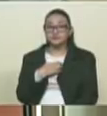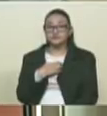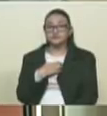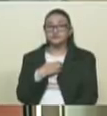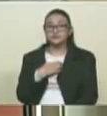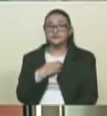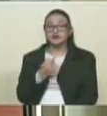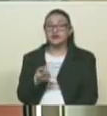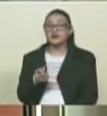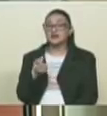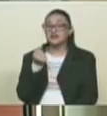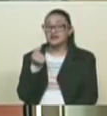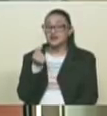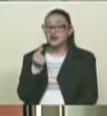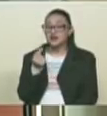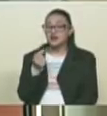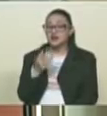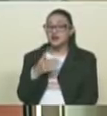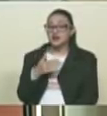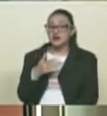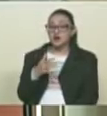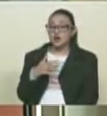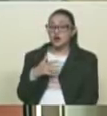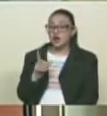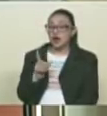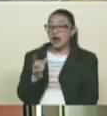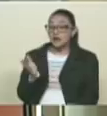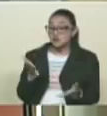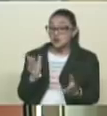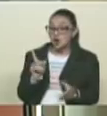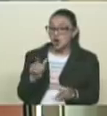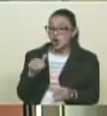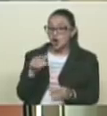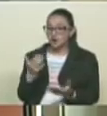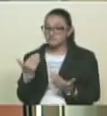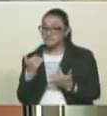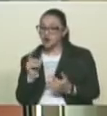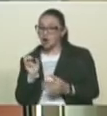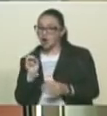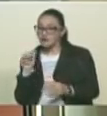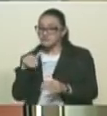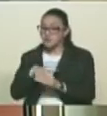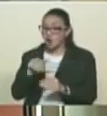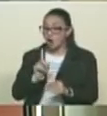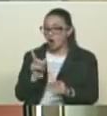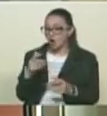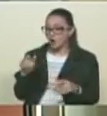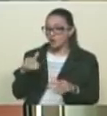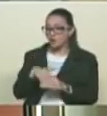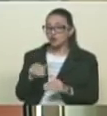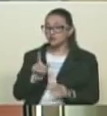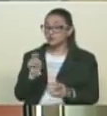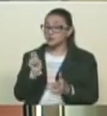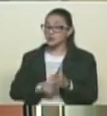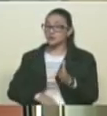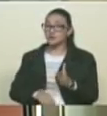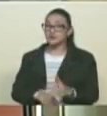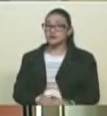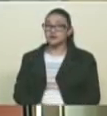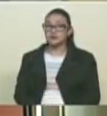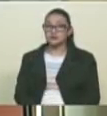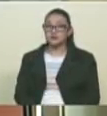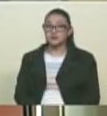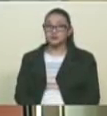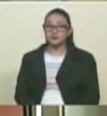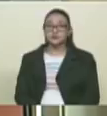desestimular el voto del elector o electora a favor o en contra de ninguna candidatura. Y escucha esto, Bonsai